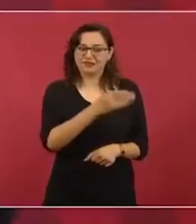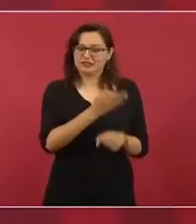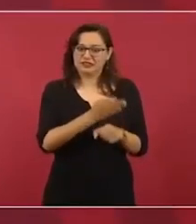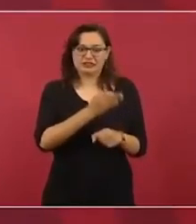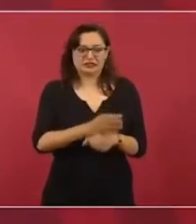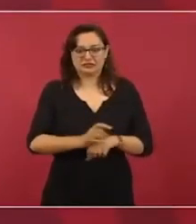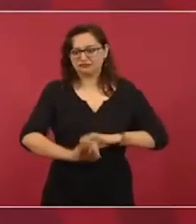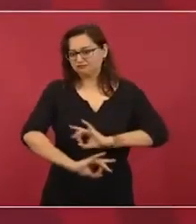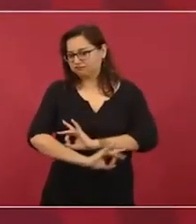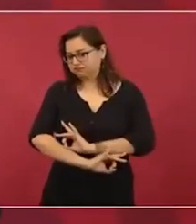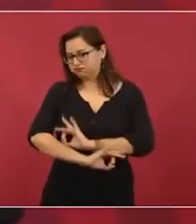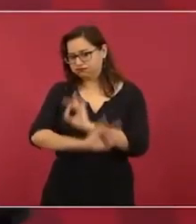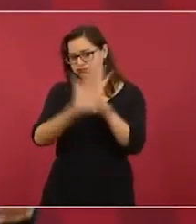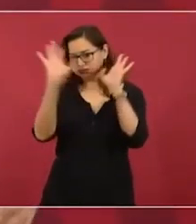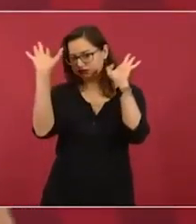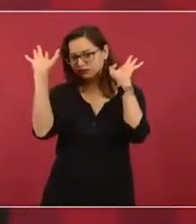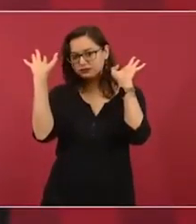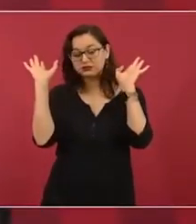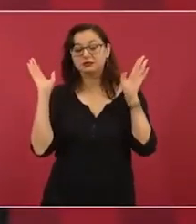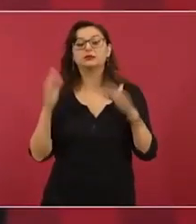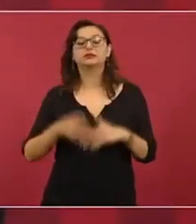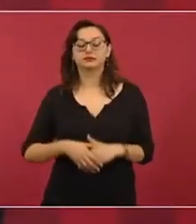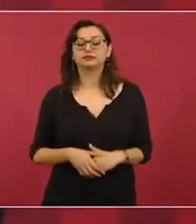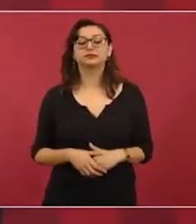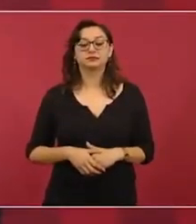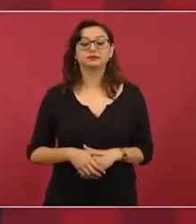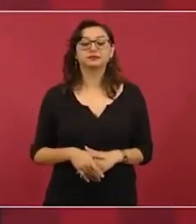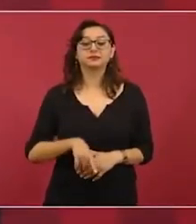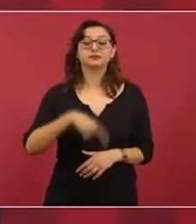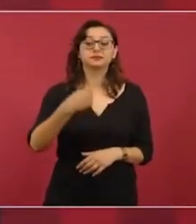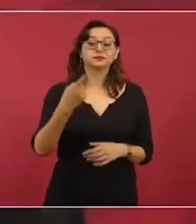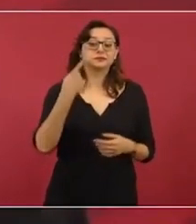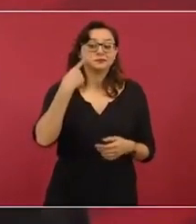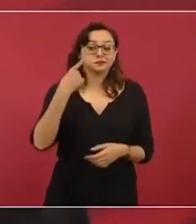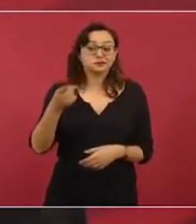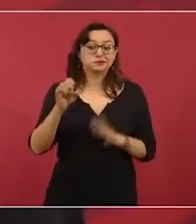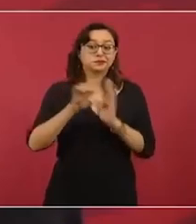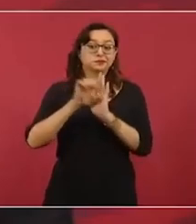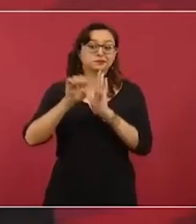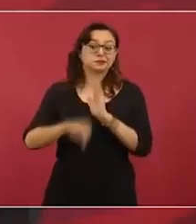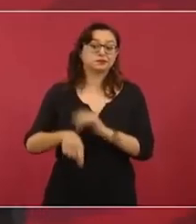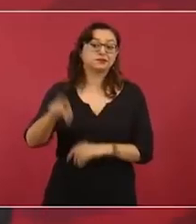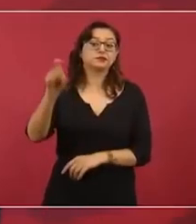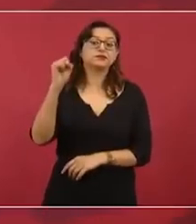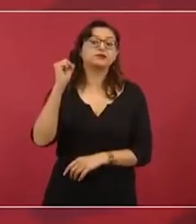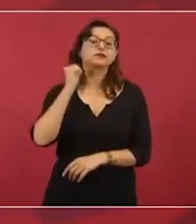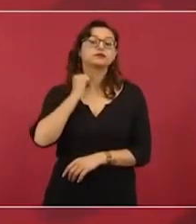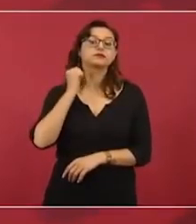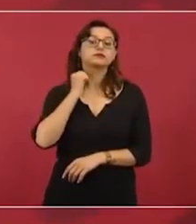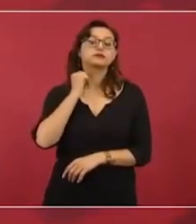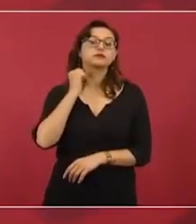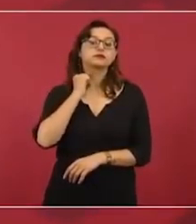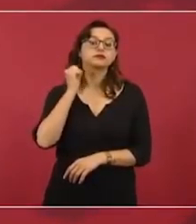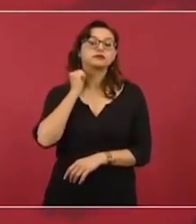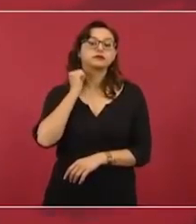imagínense, en el Senado llevan un